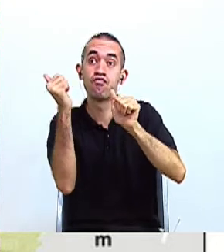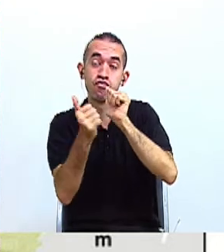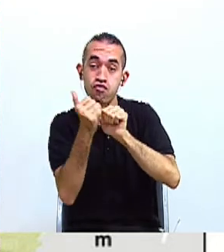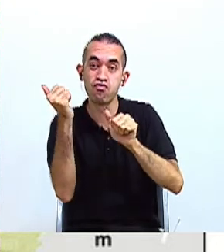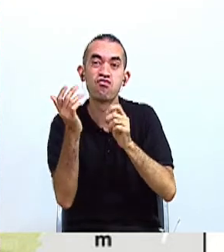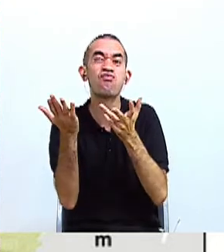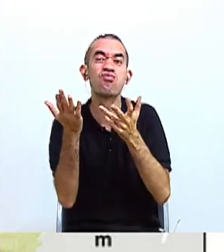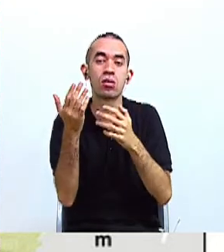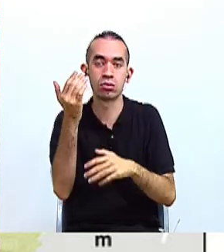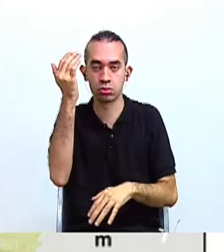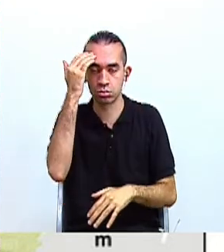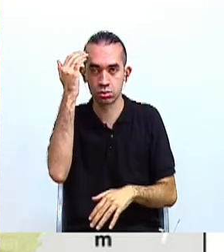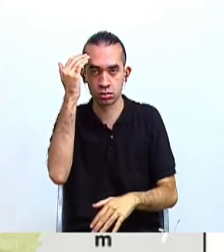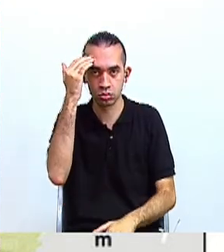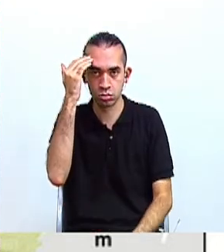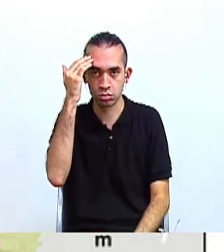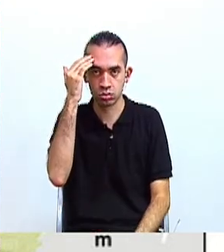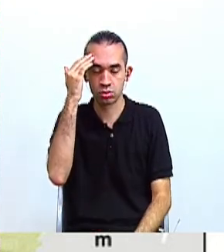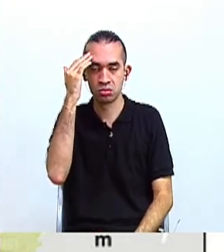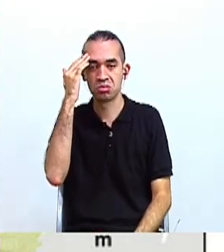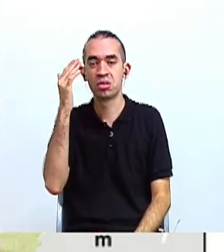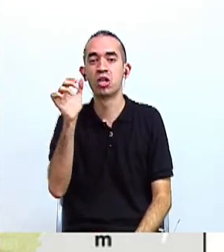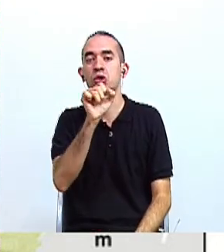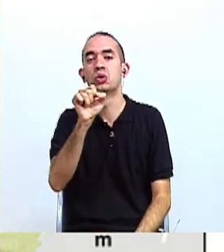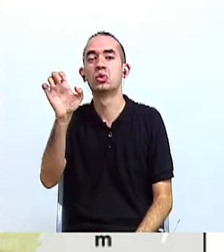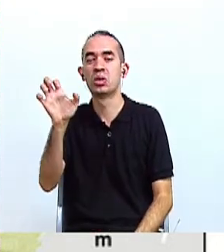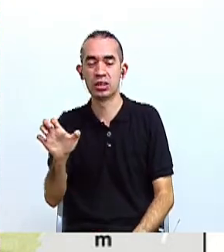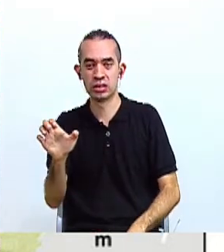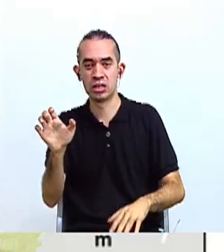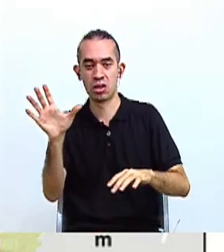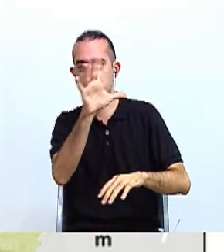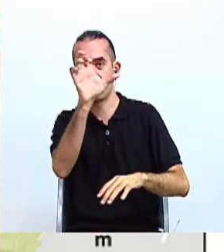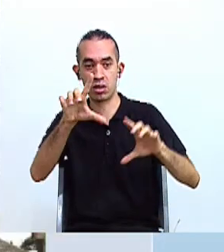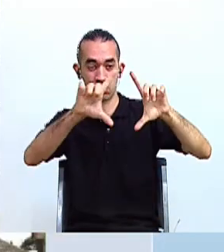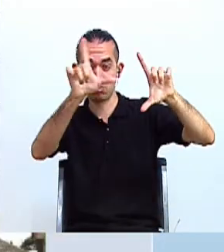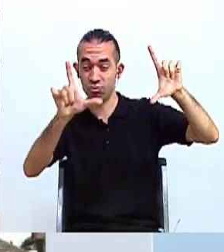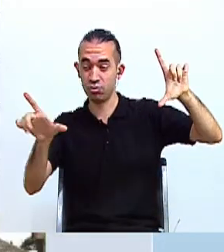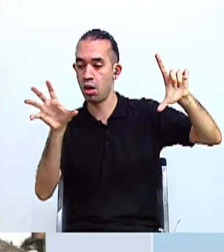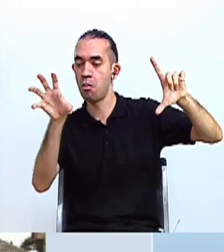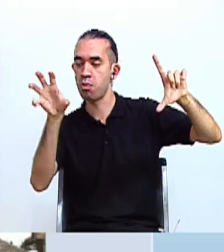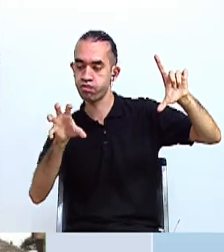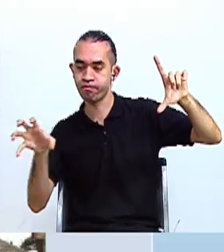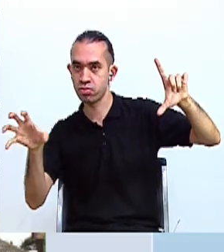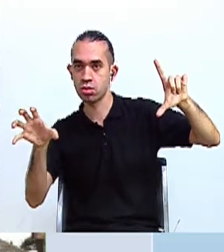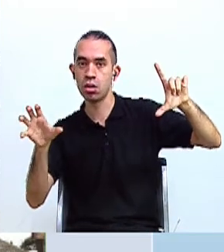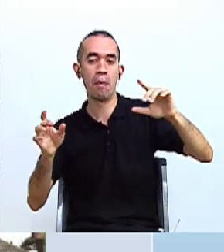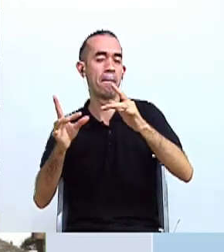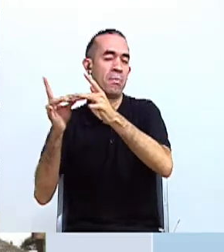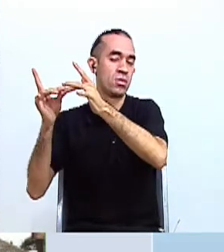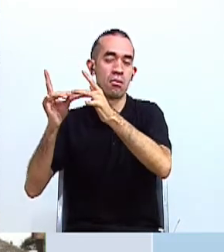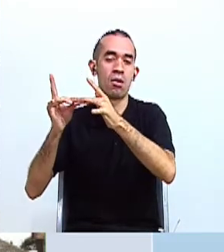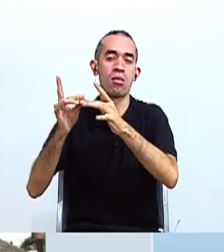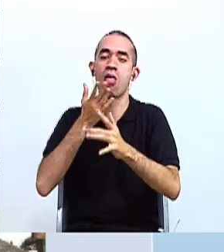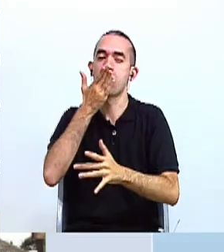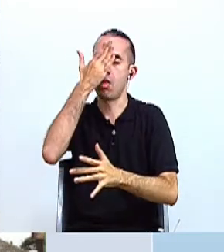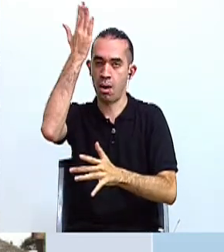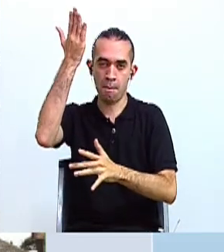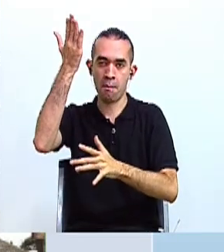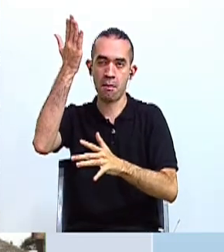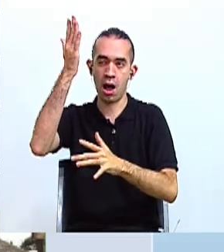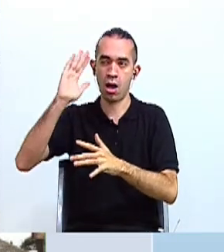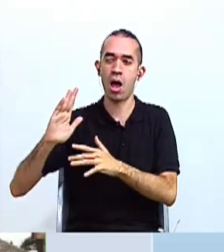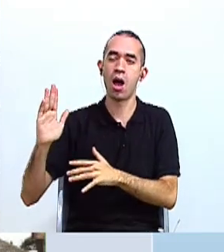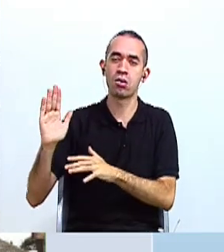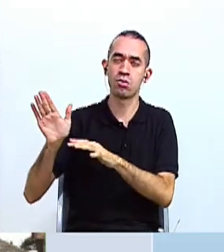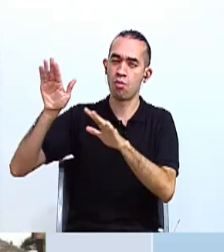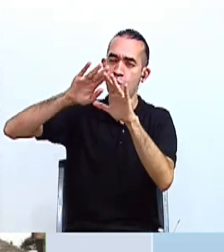indígenas se localizan al sureste del país y especialmente ahí, sobre la cordillera de Talamanca. Vamos